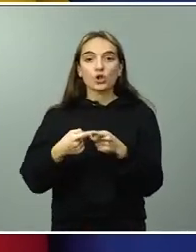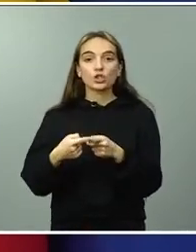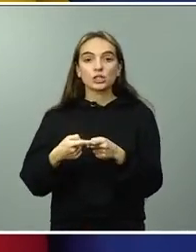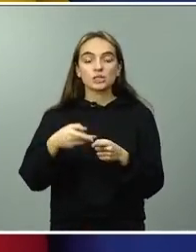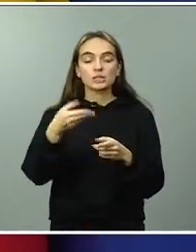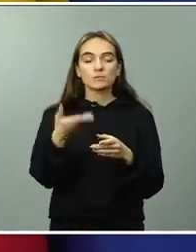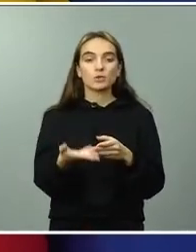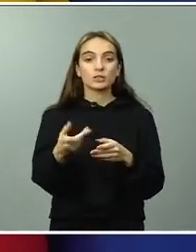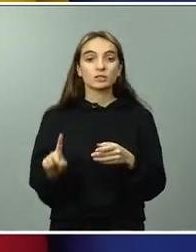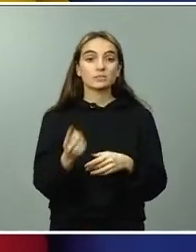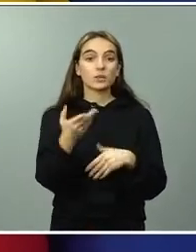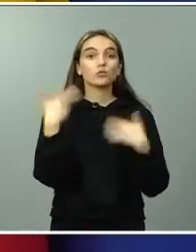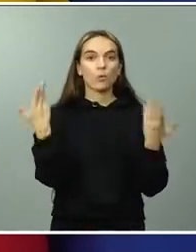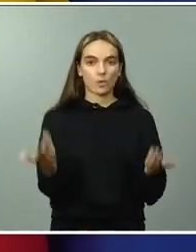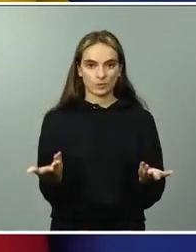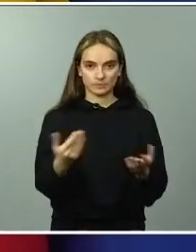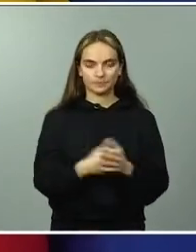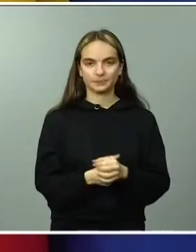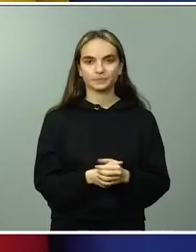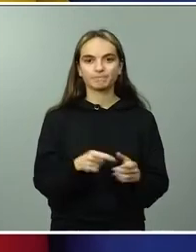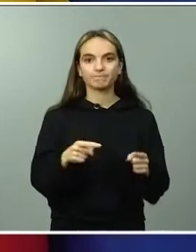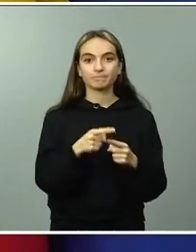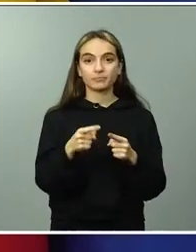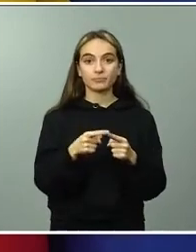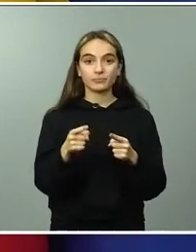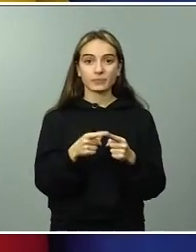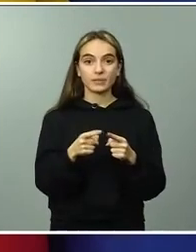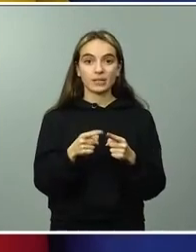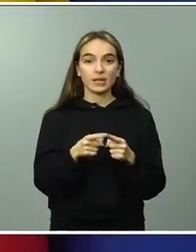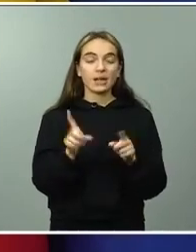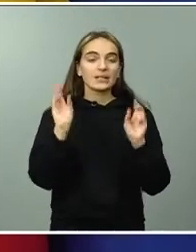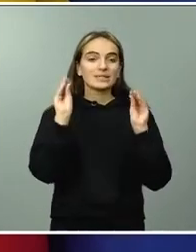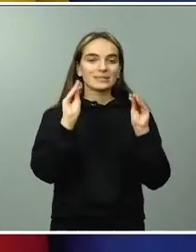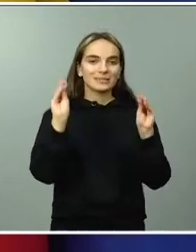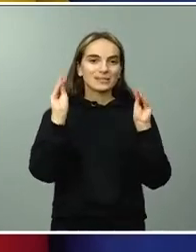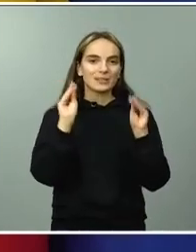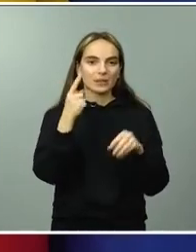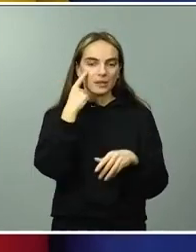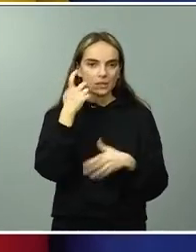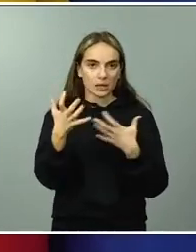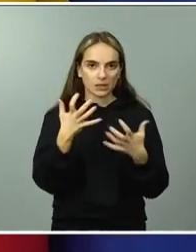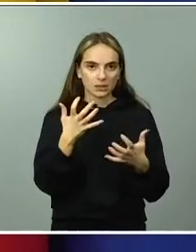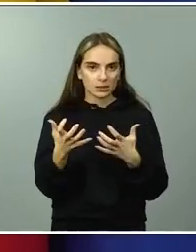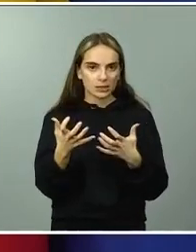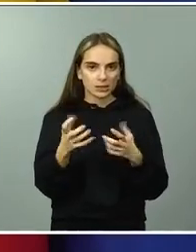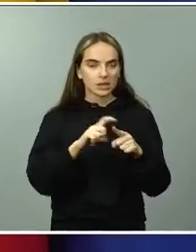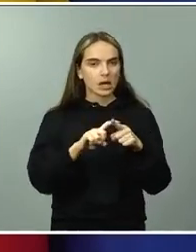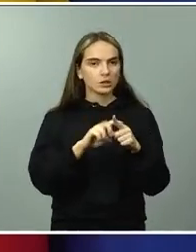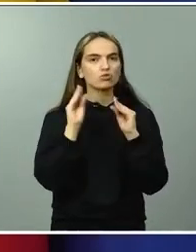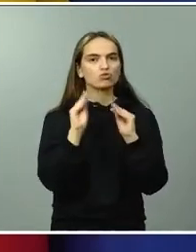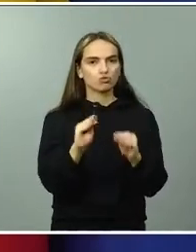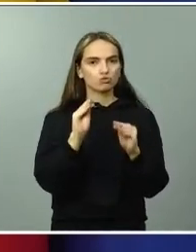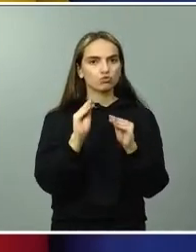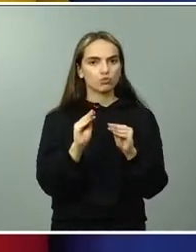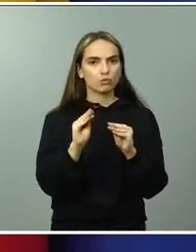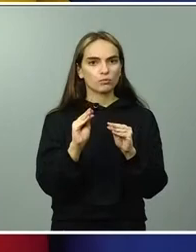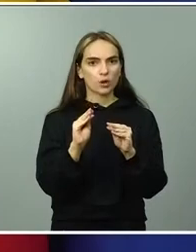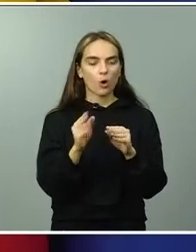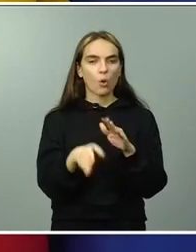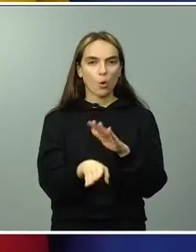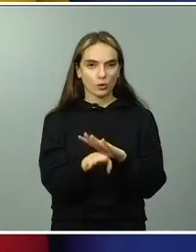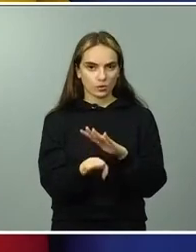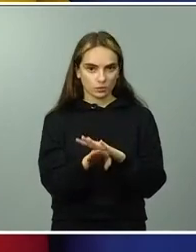carácter propio y específico de las enseñanzas artísticas, pero avanzamos mucho en que las enseñanzas artísticas